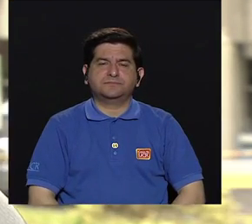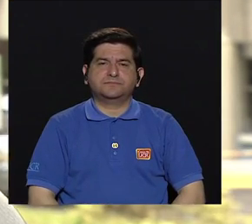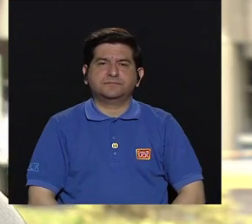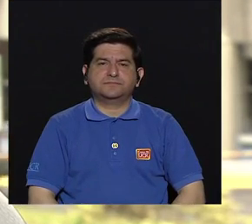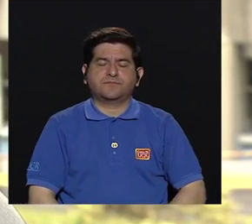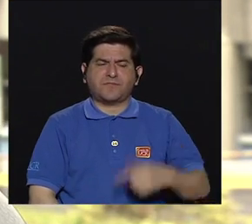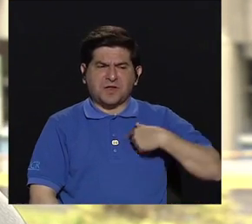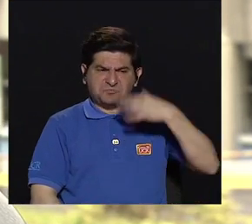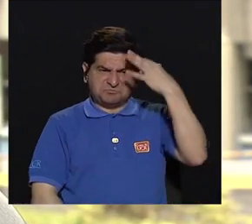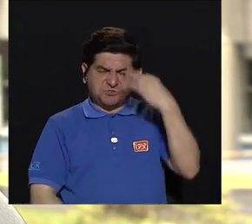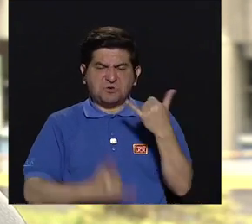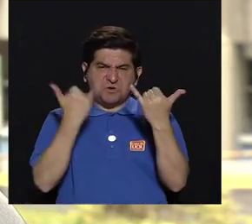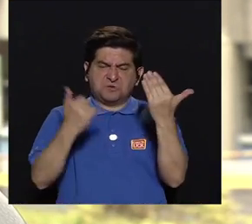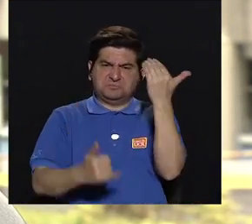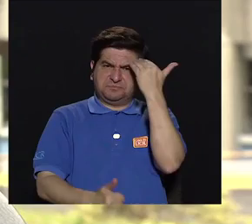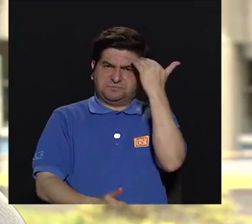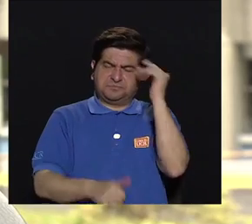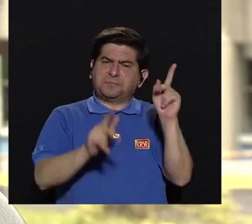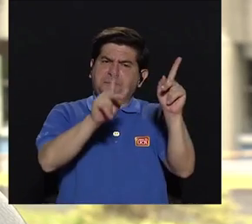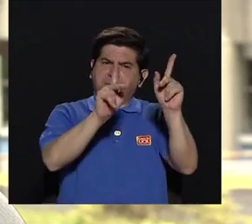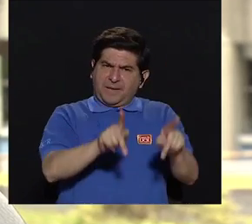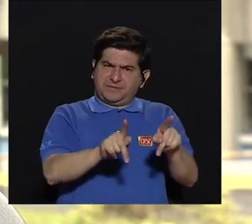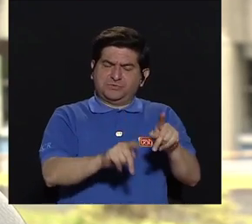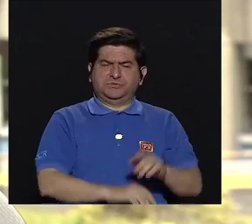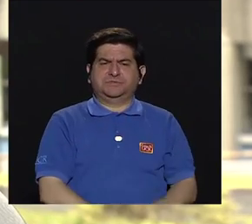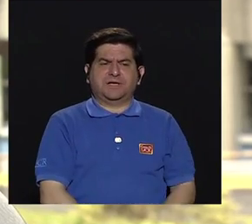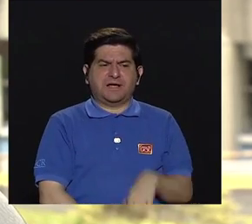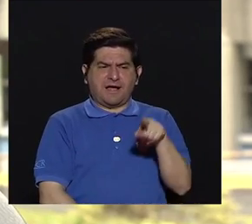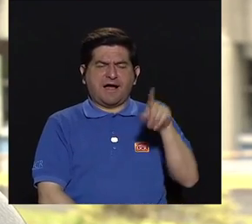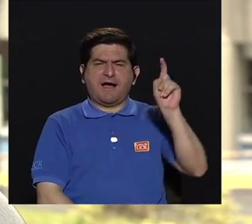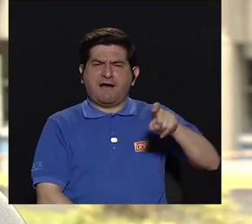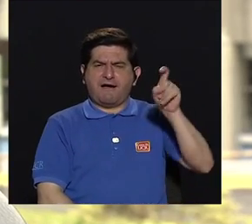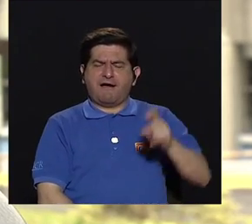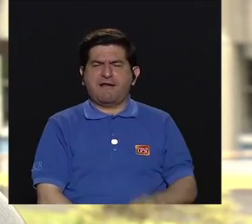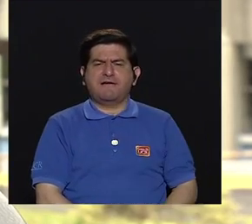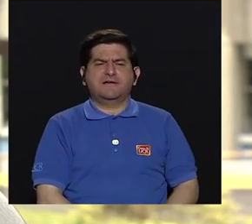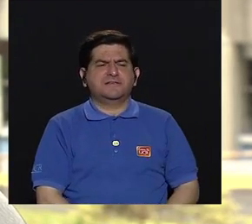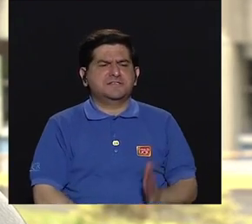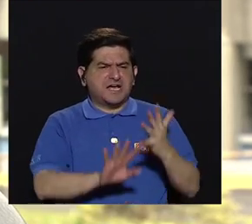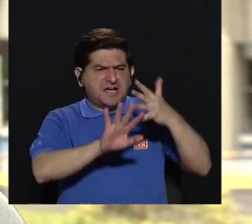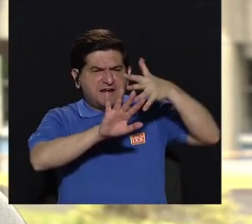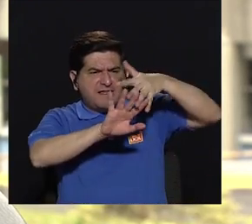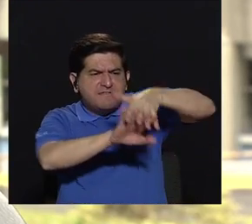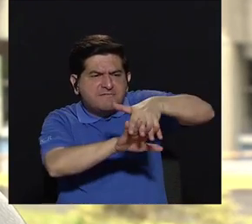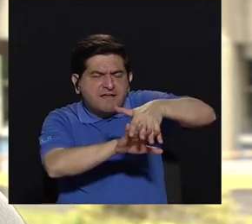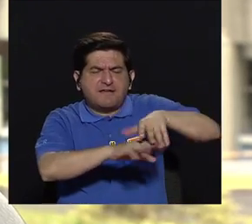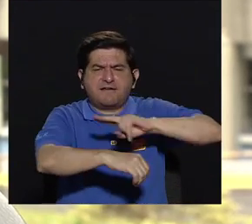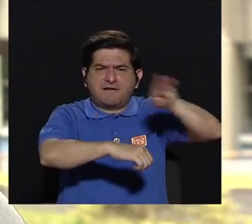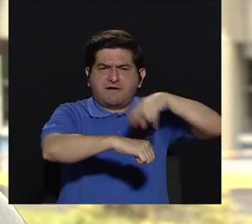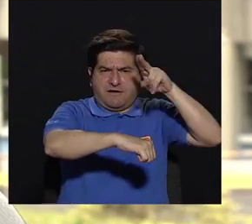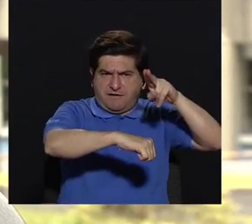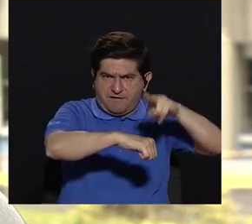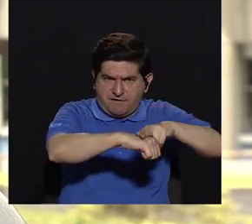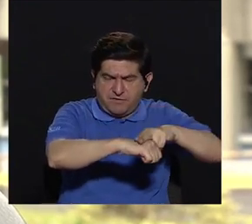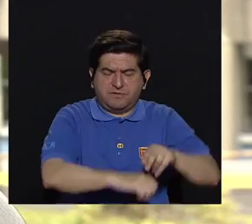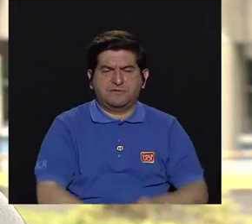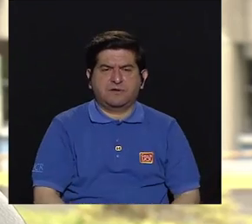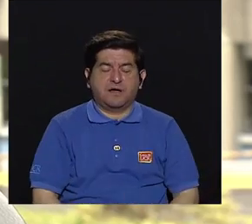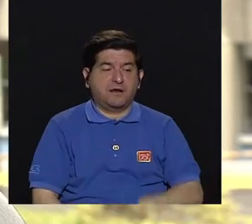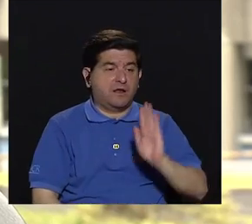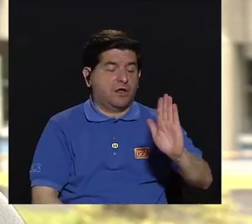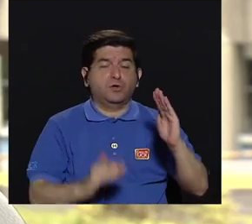se sabe que la persona necesita de esa integración con lo natural. Entonces,